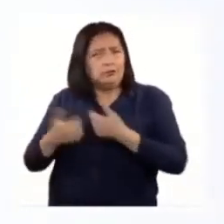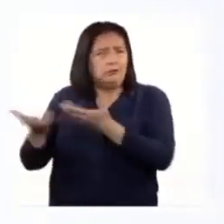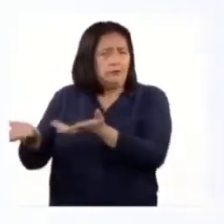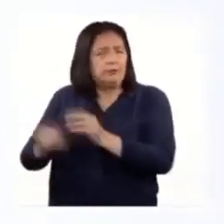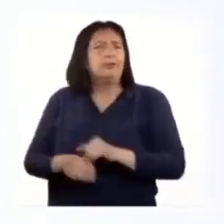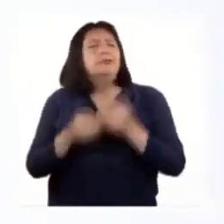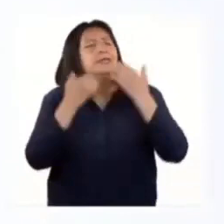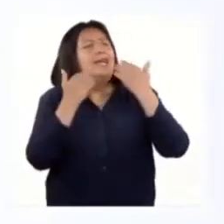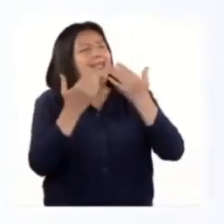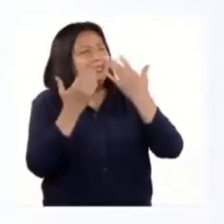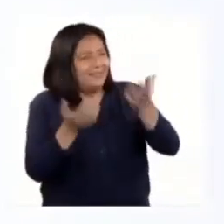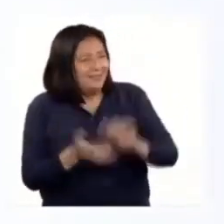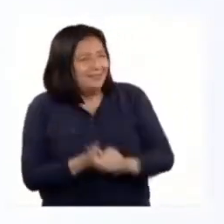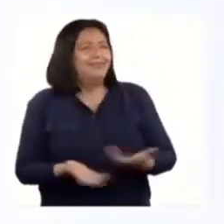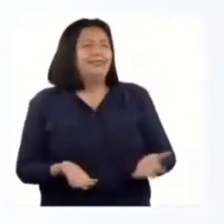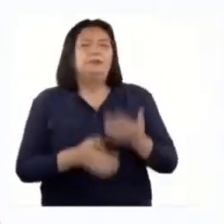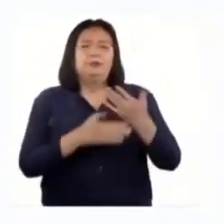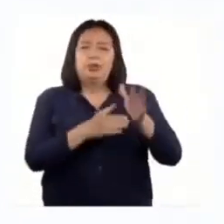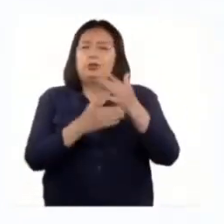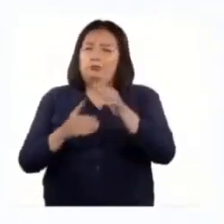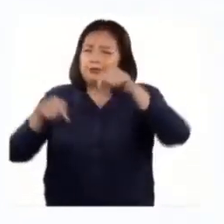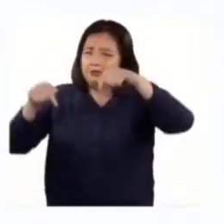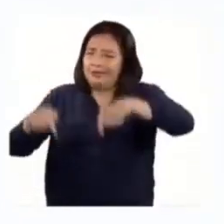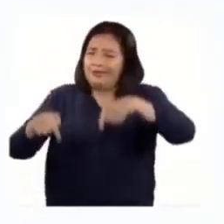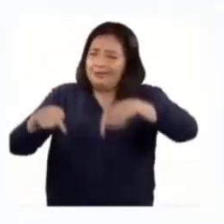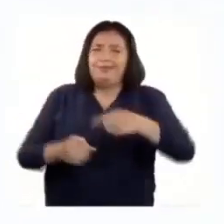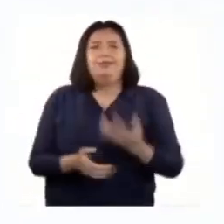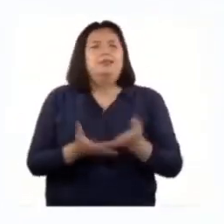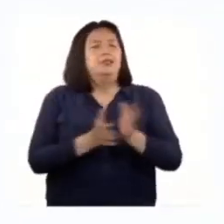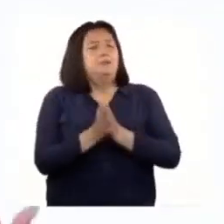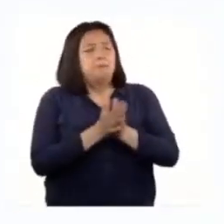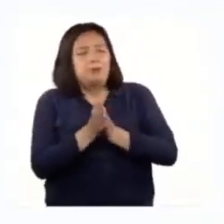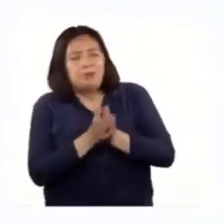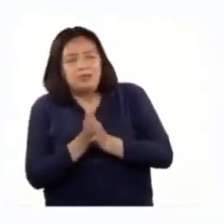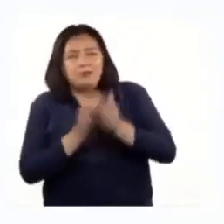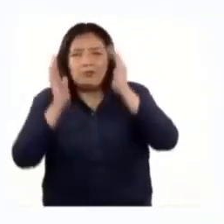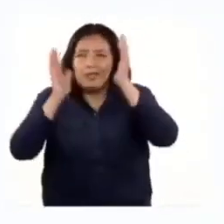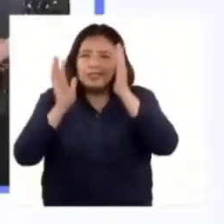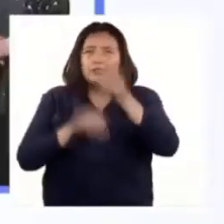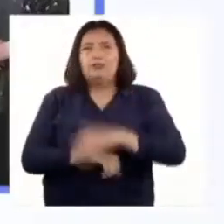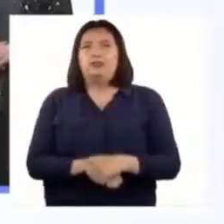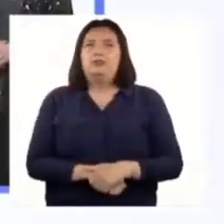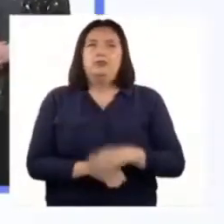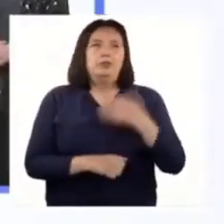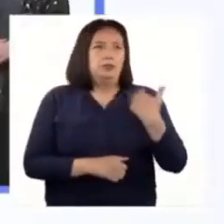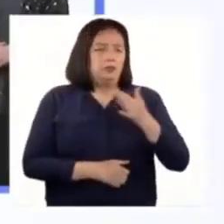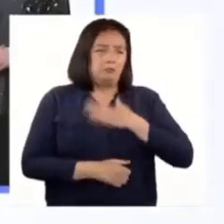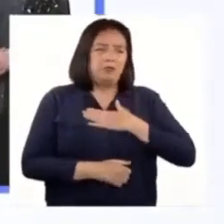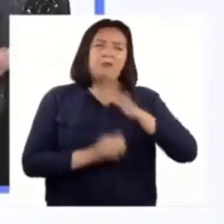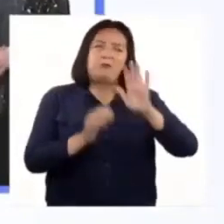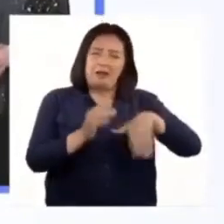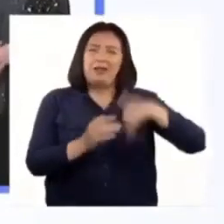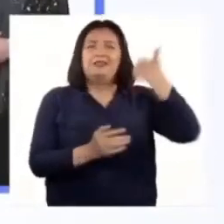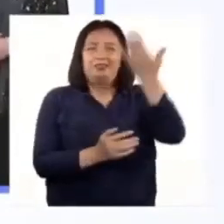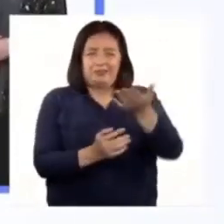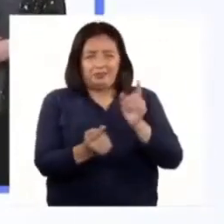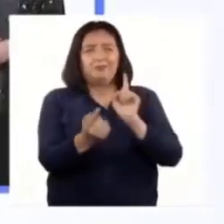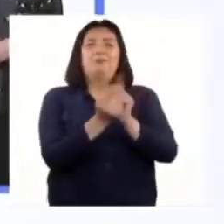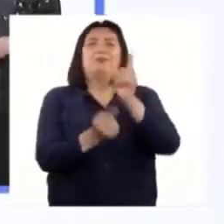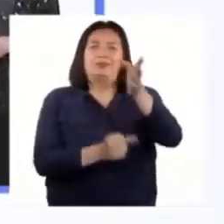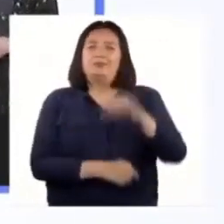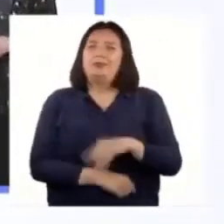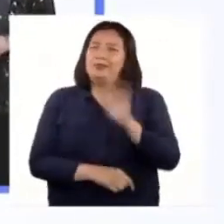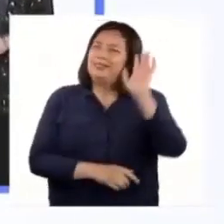Muchas gracias por haber compartido esta actividad con entusiasmo y atención. B. Conmigo será hasta la próxima,